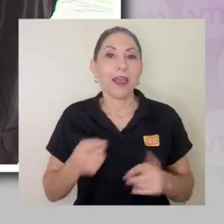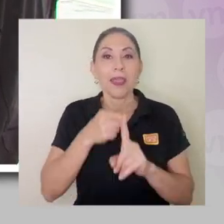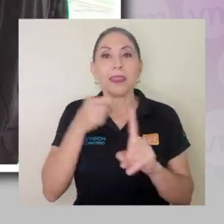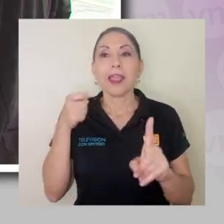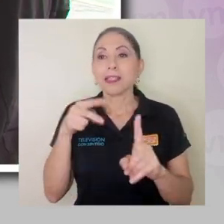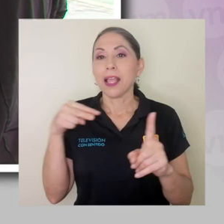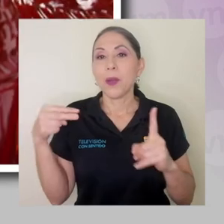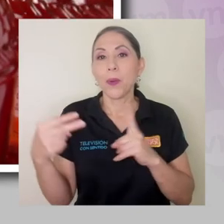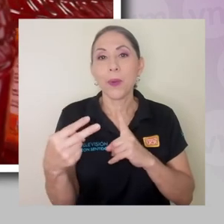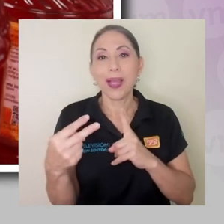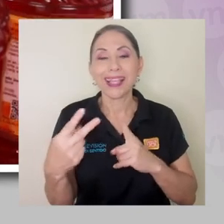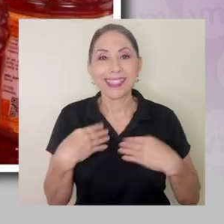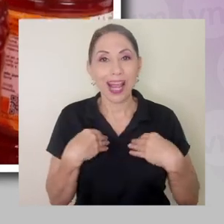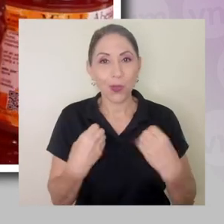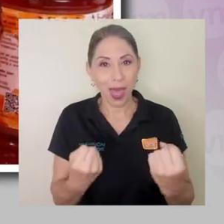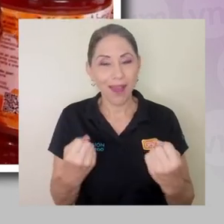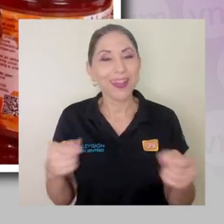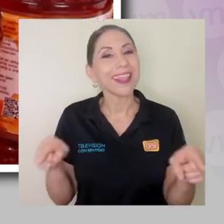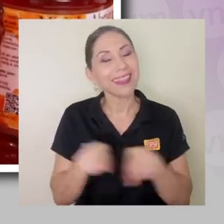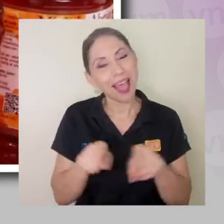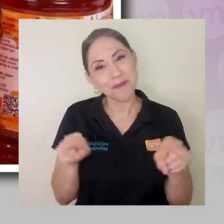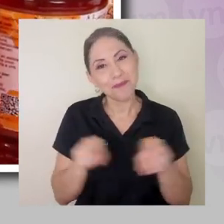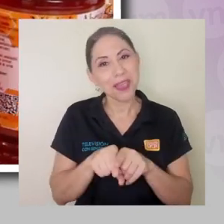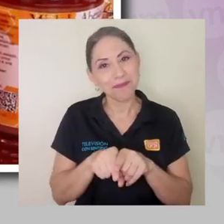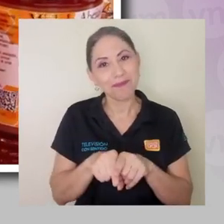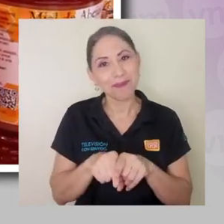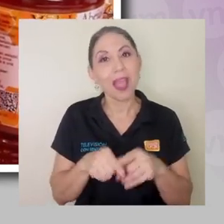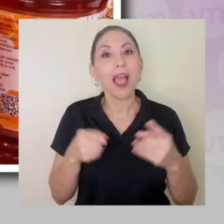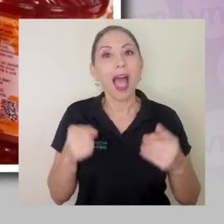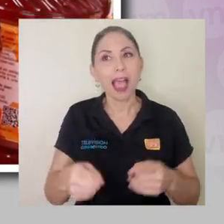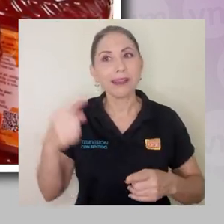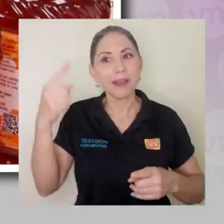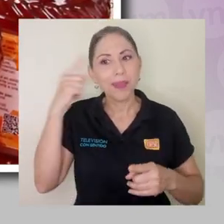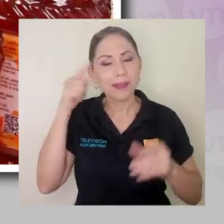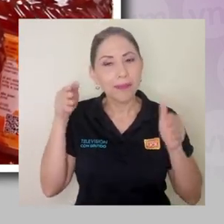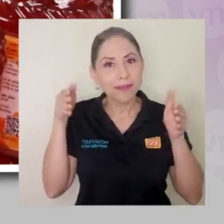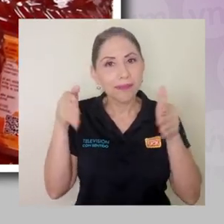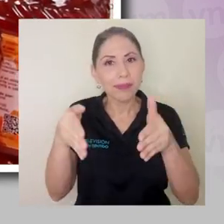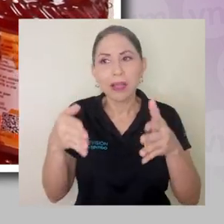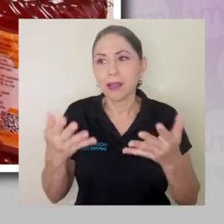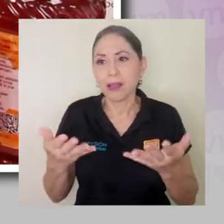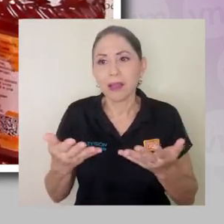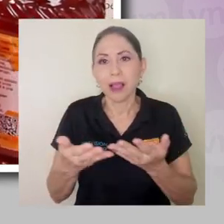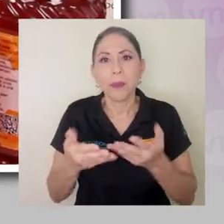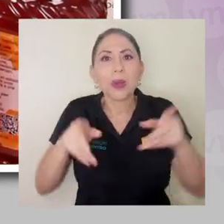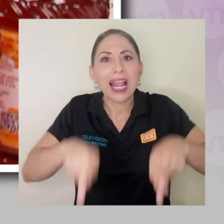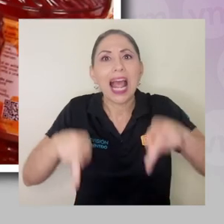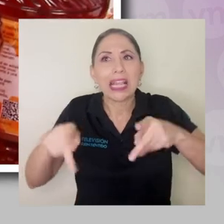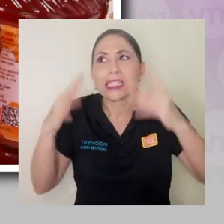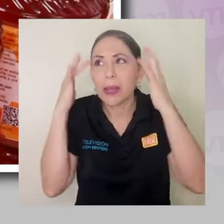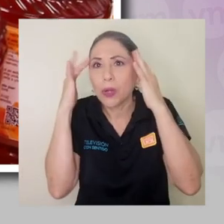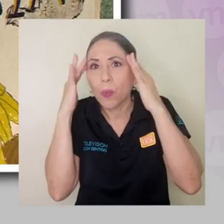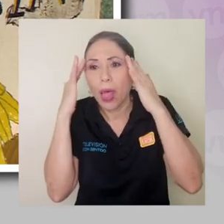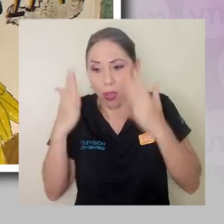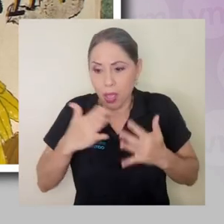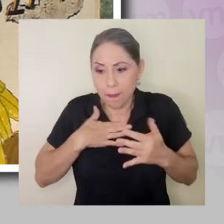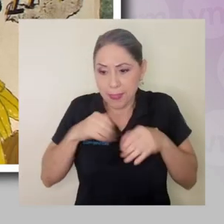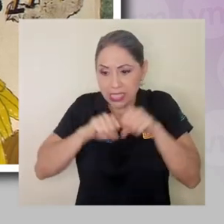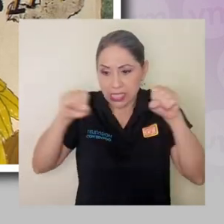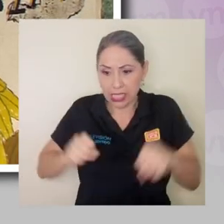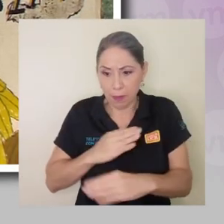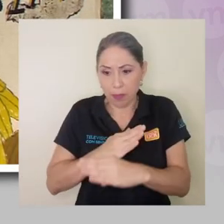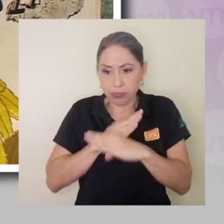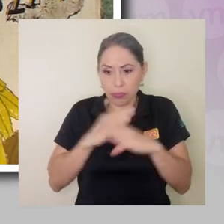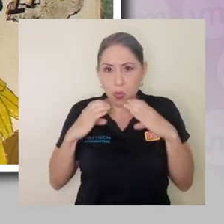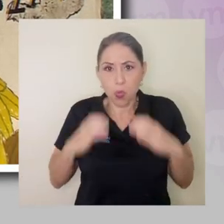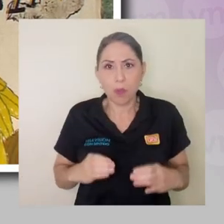Desde la parte saludable, también ahora obviamente hay toda una tendencia porque la gente está preocupada de si mi sistema inmunológico